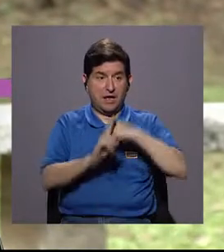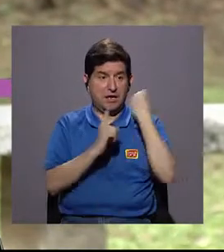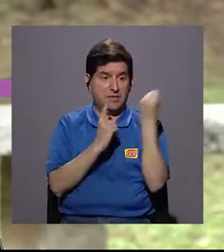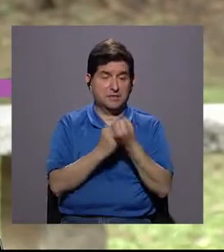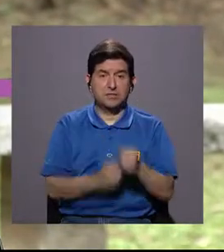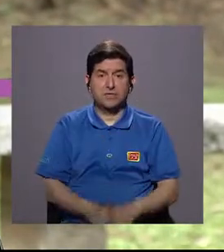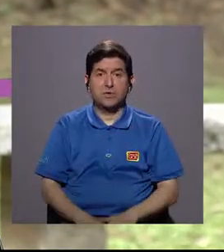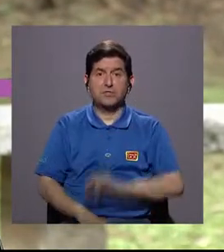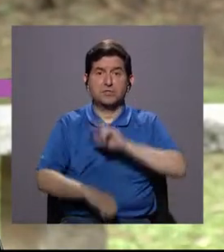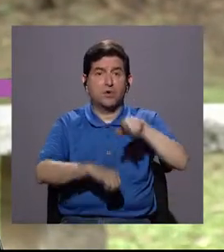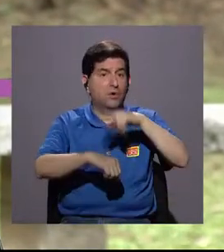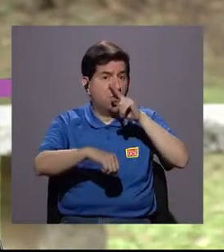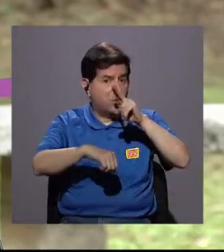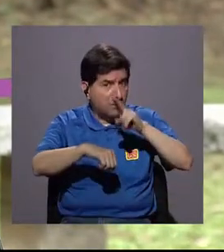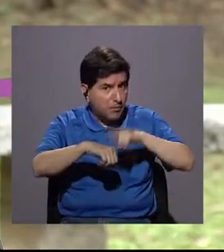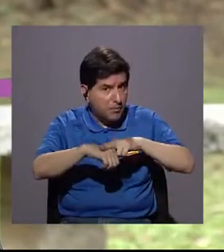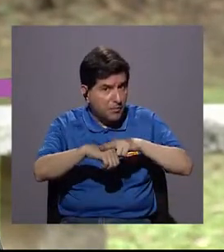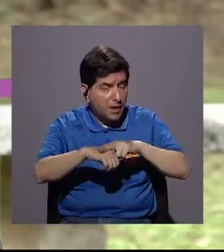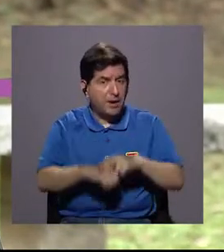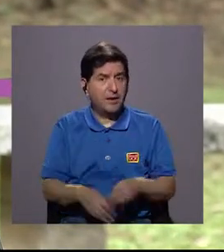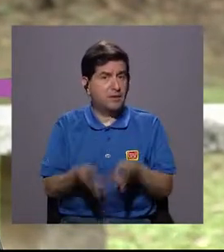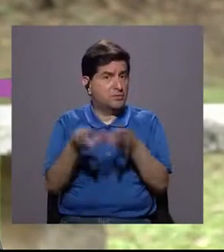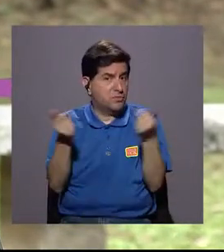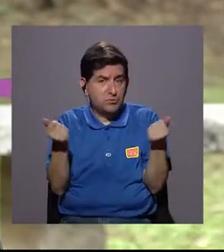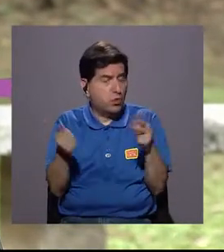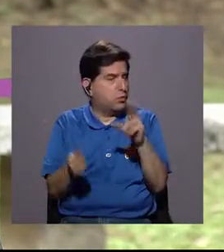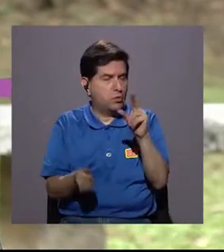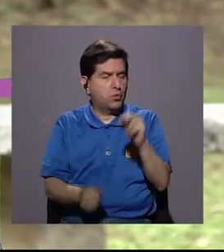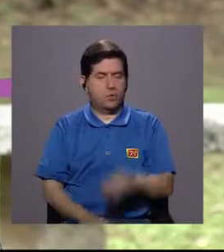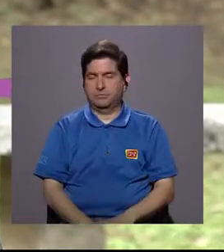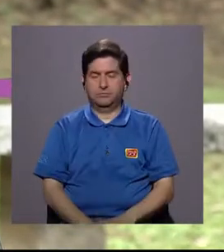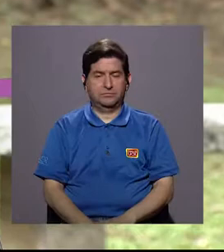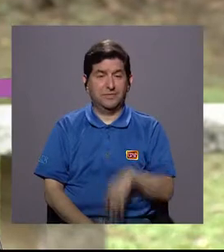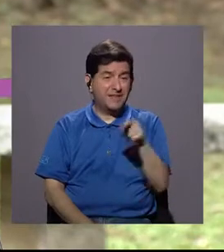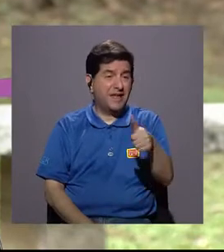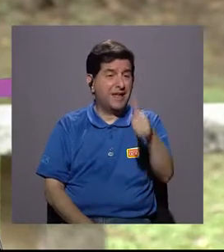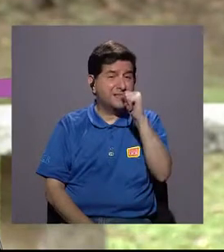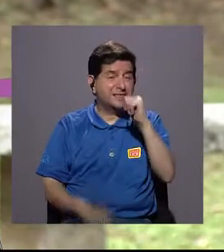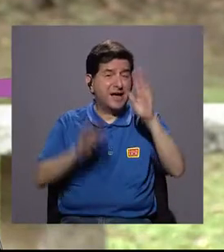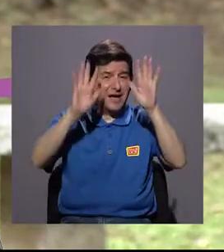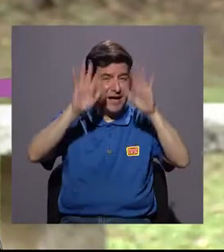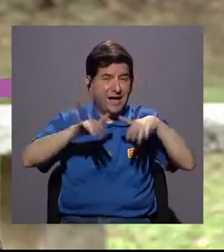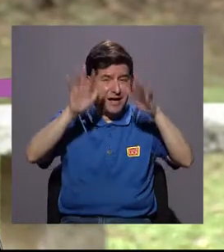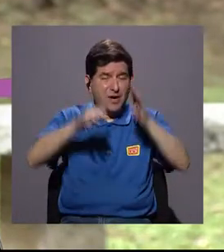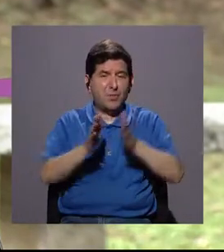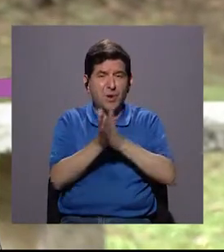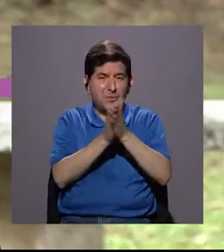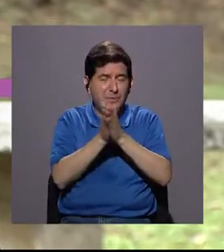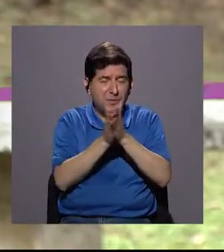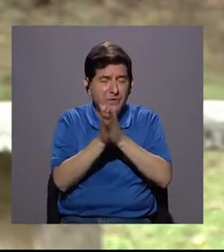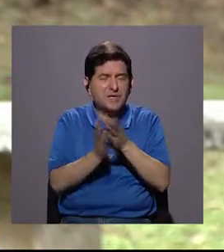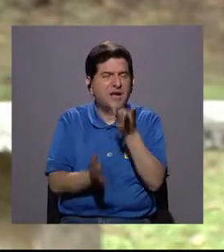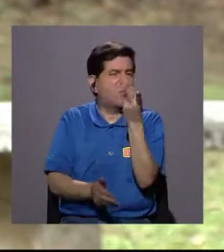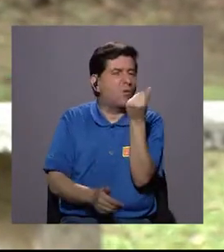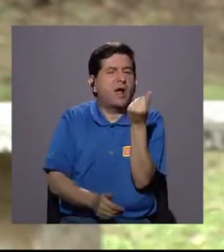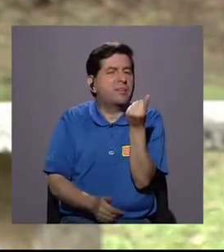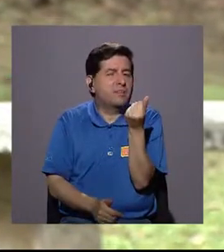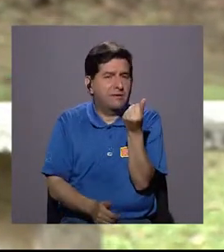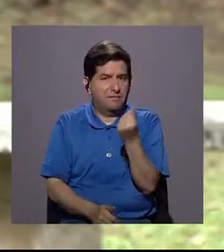situación del recurso se nos va a resolver, porque cuánta de esta agua que está cayendo nosotros podemos captar.